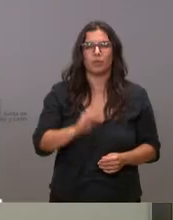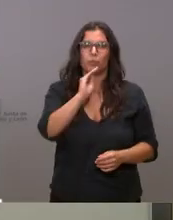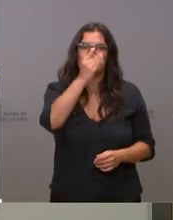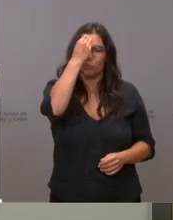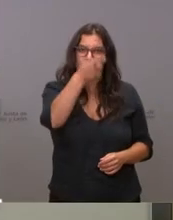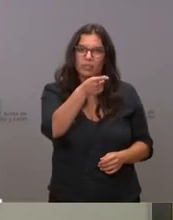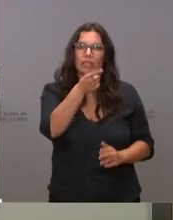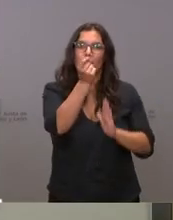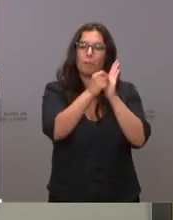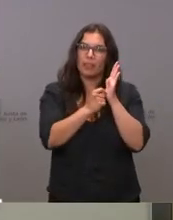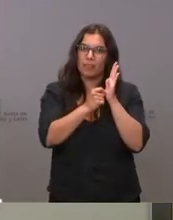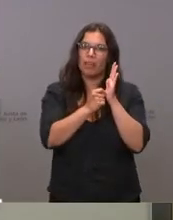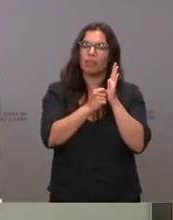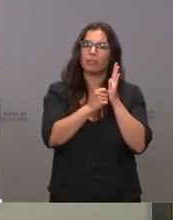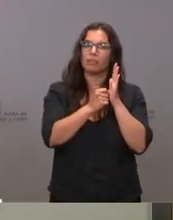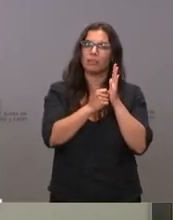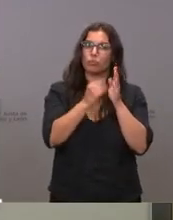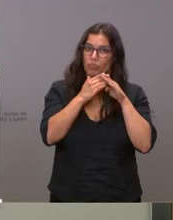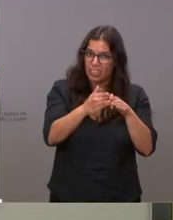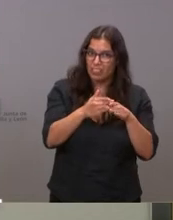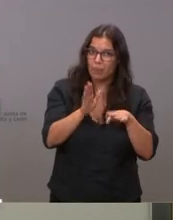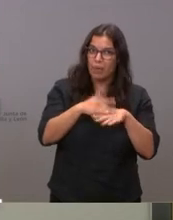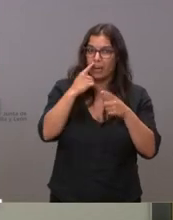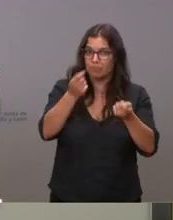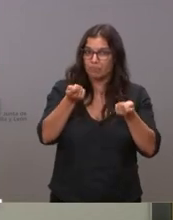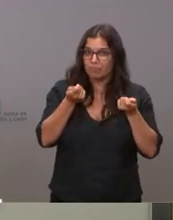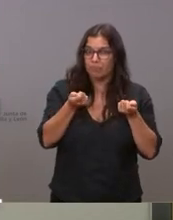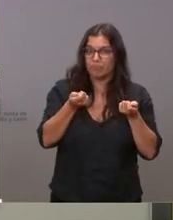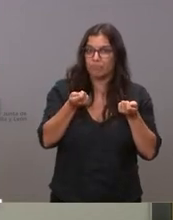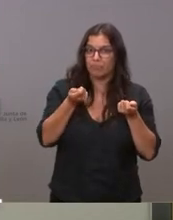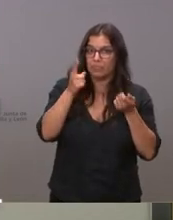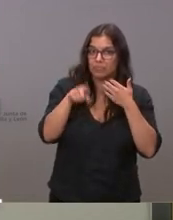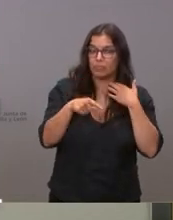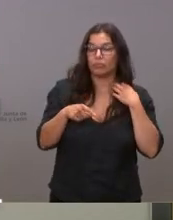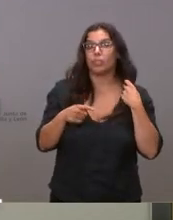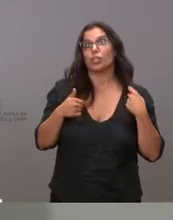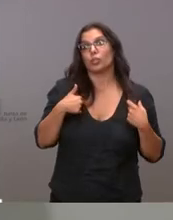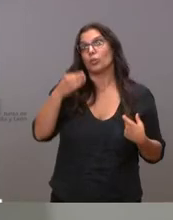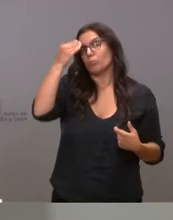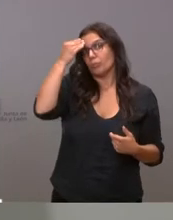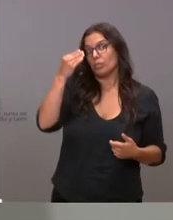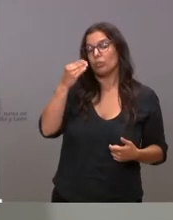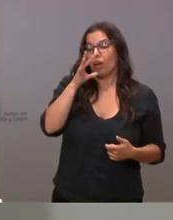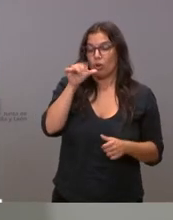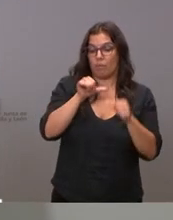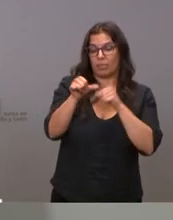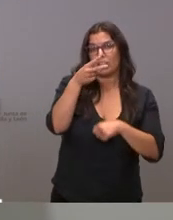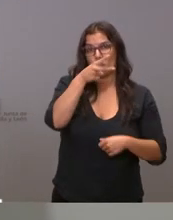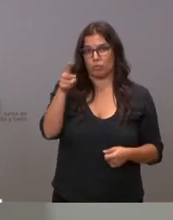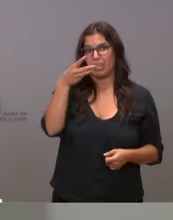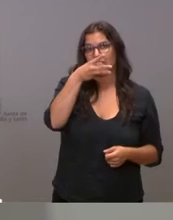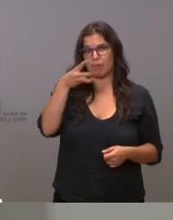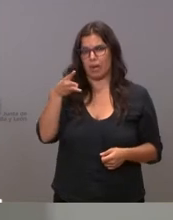que con estas medidas que ha aprobado el Consejo de Gobierno será suficiente para contener yo creo que vamos a vivir dos semanas o tres